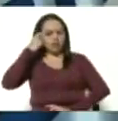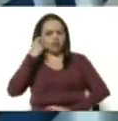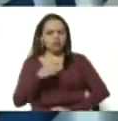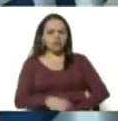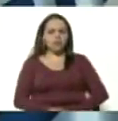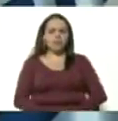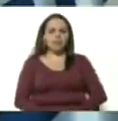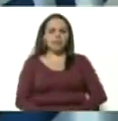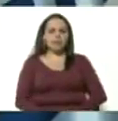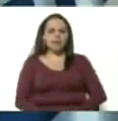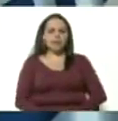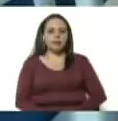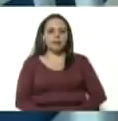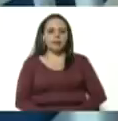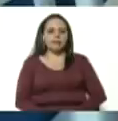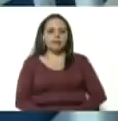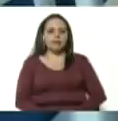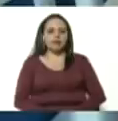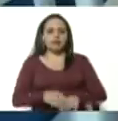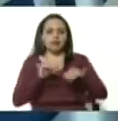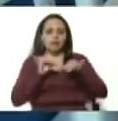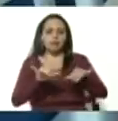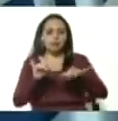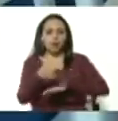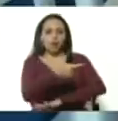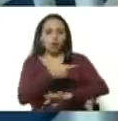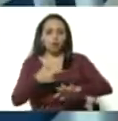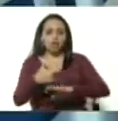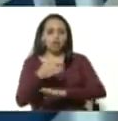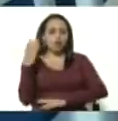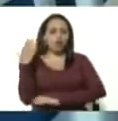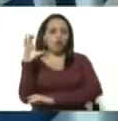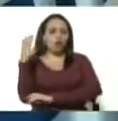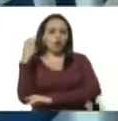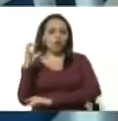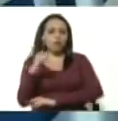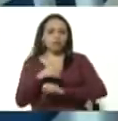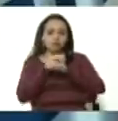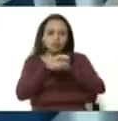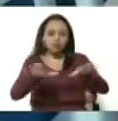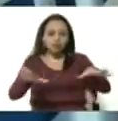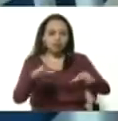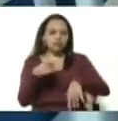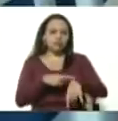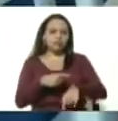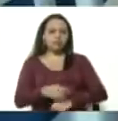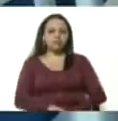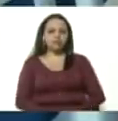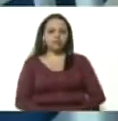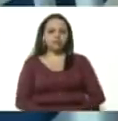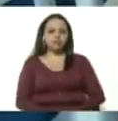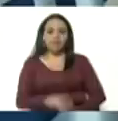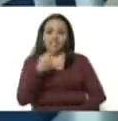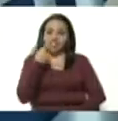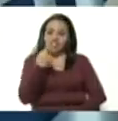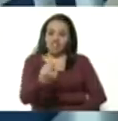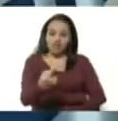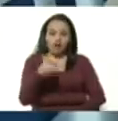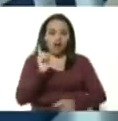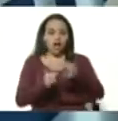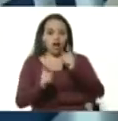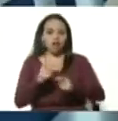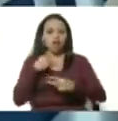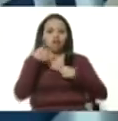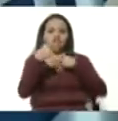en el propio gobierno de Colombia se difundió en su momento se dijo inclusive con